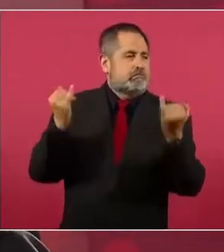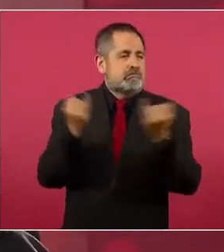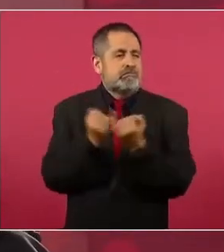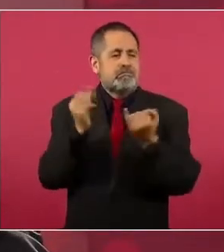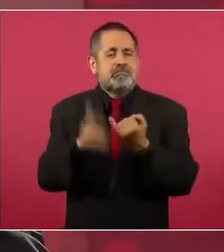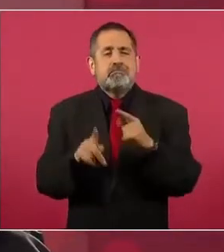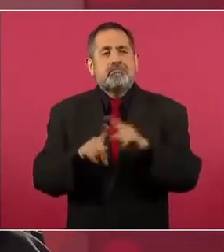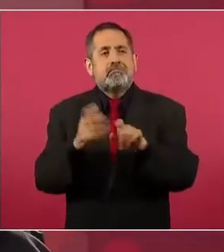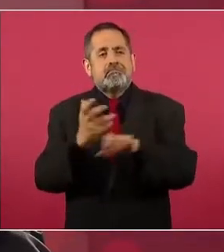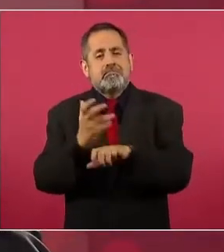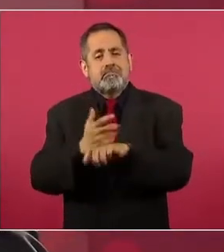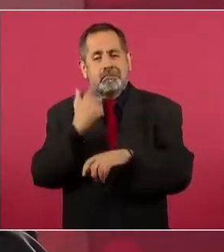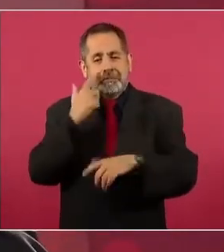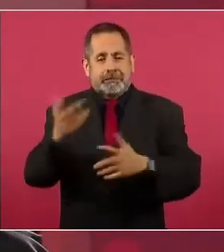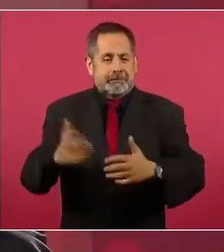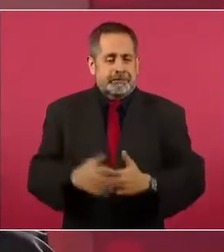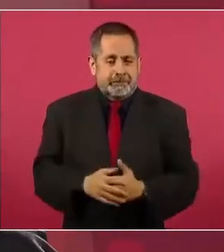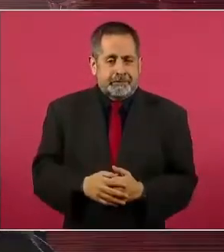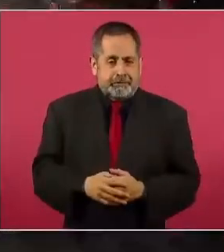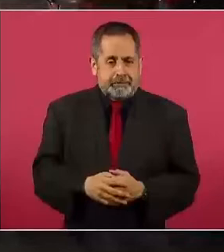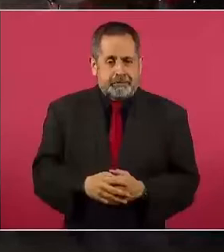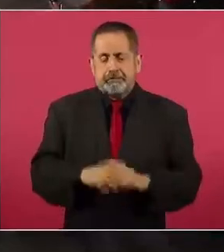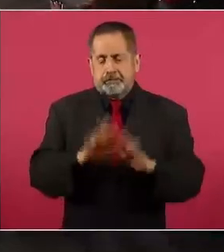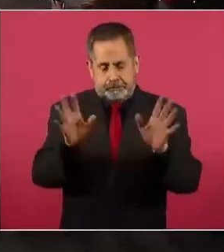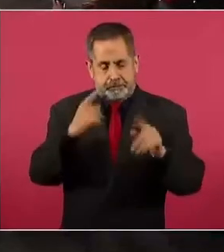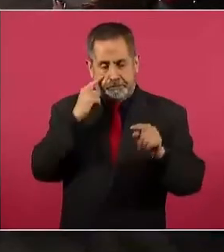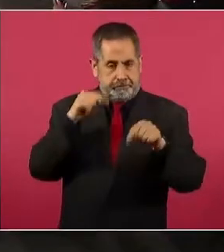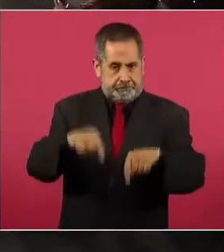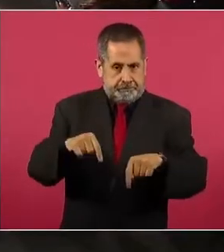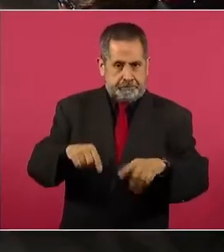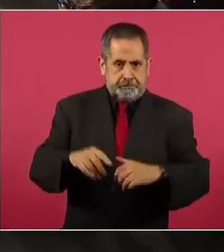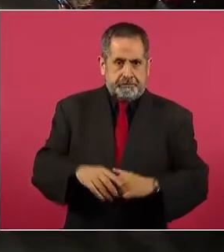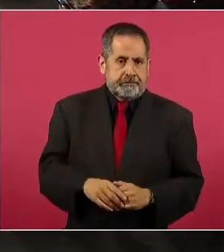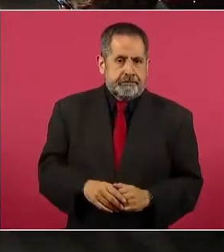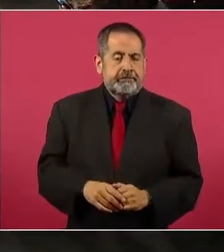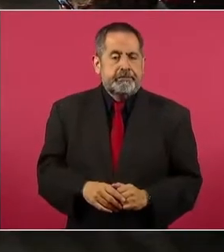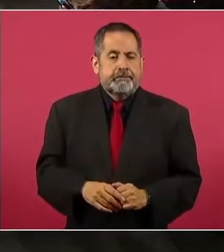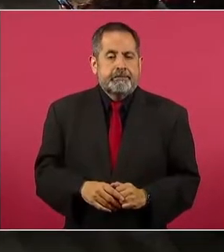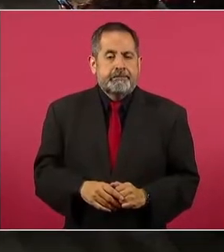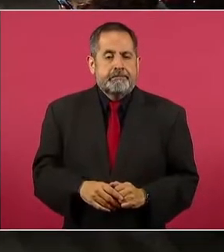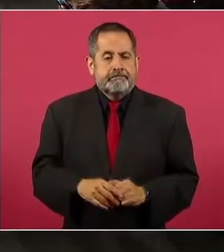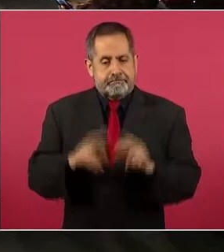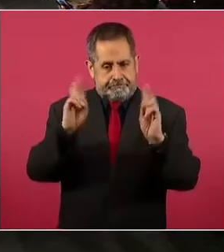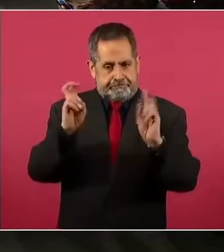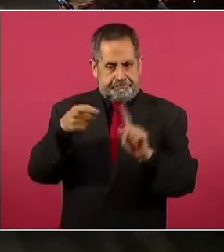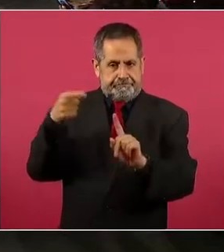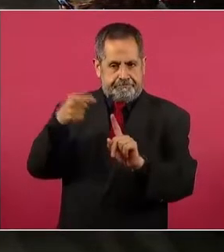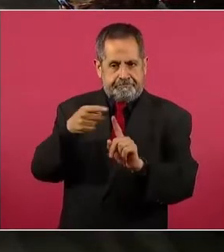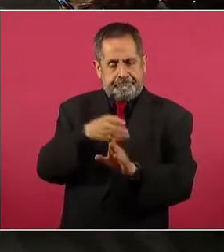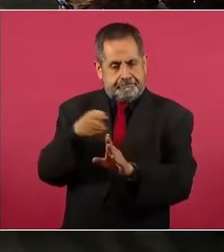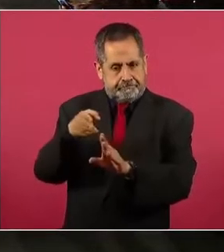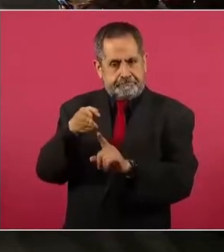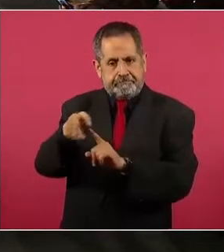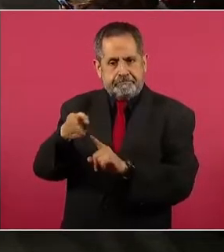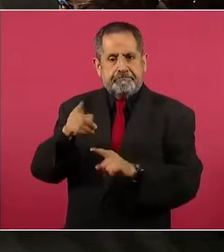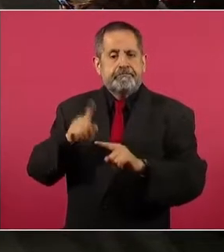columnas. Bueno, pero regresando al tema, es